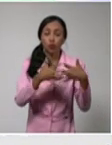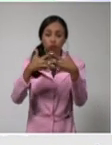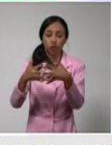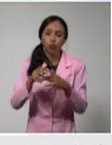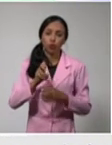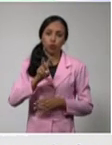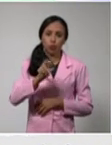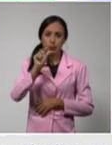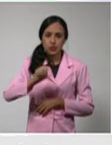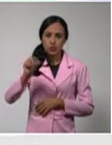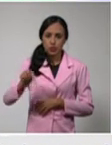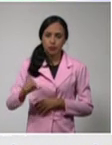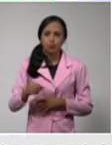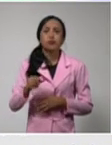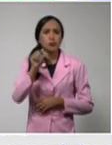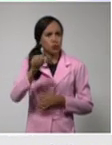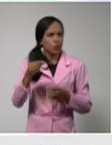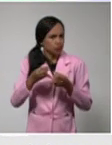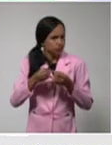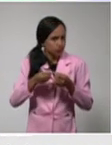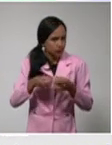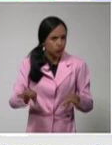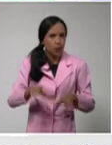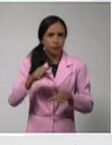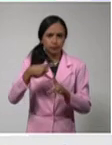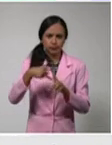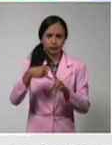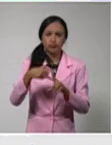autóctonos, 679.